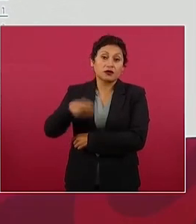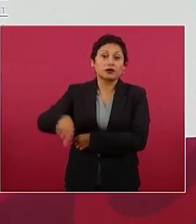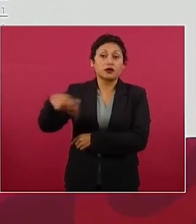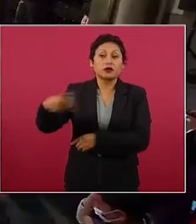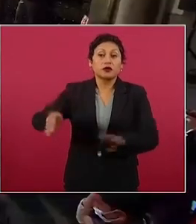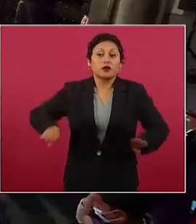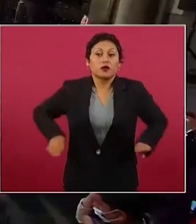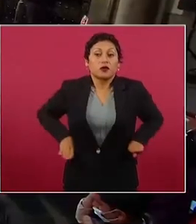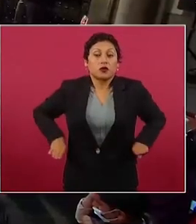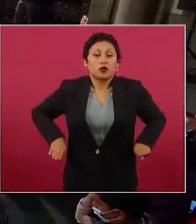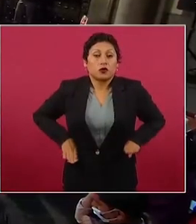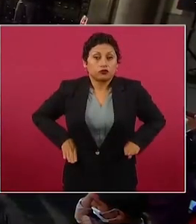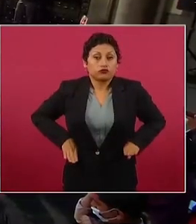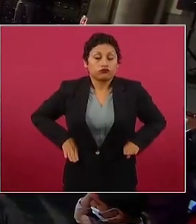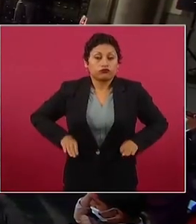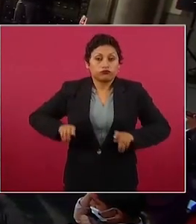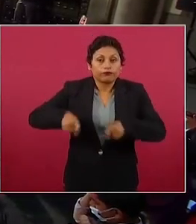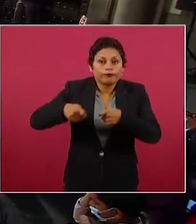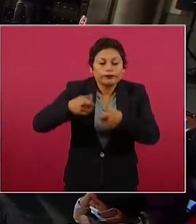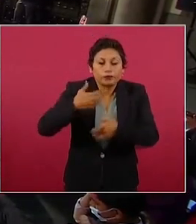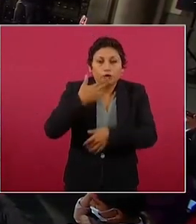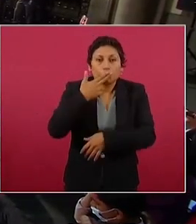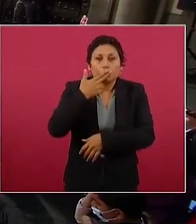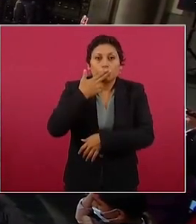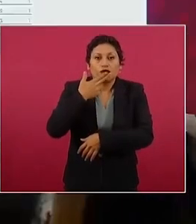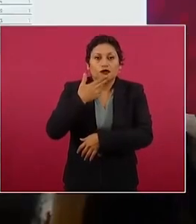Porque esto lo sacamos